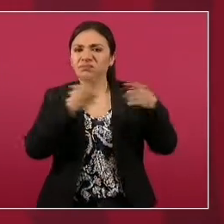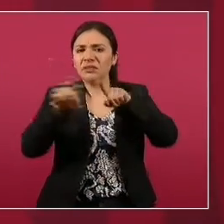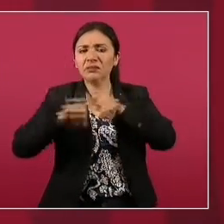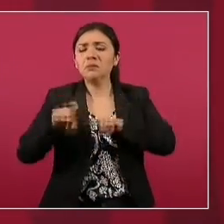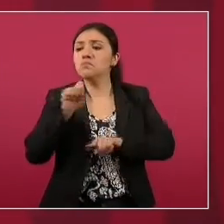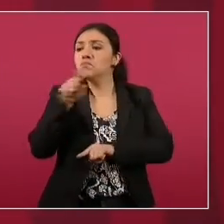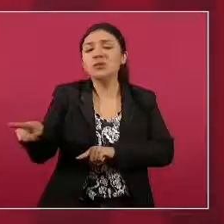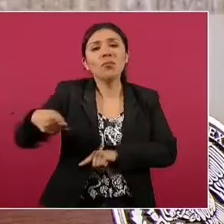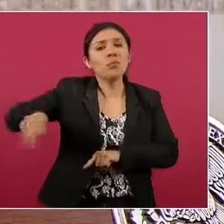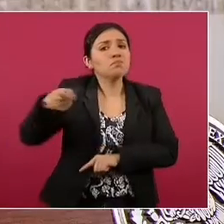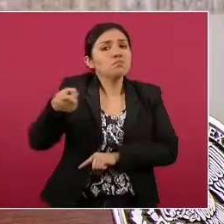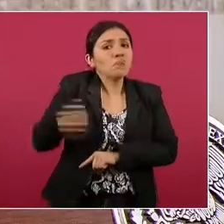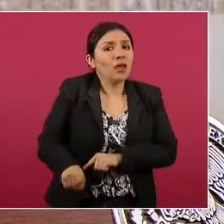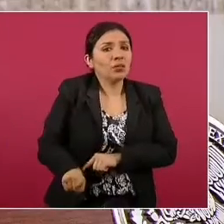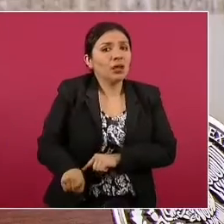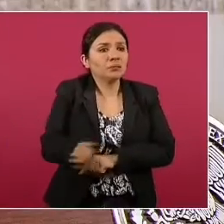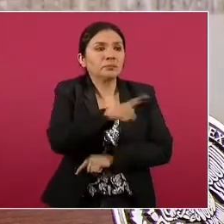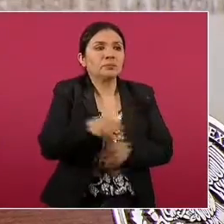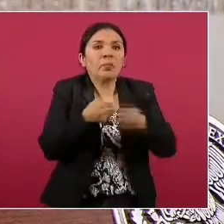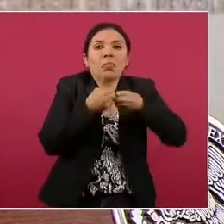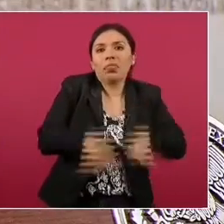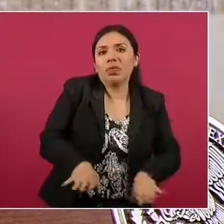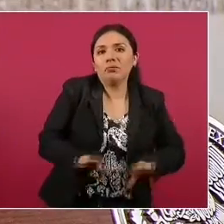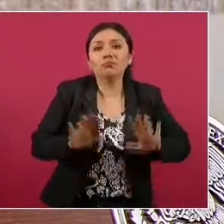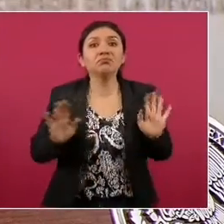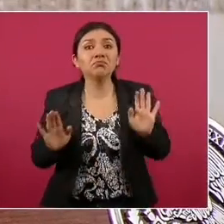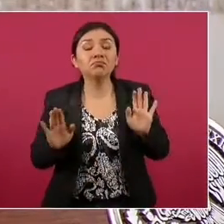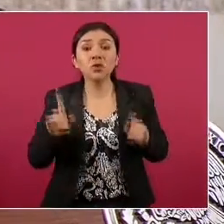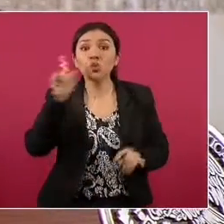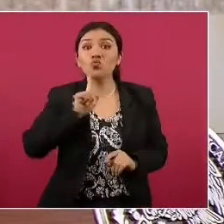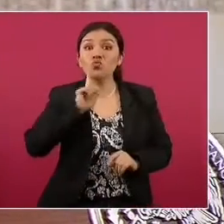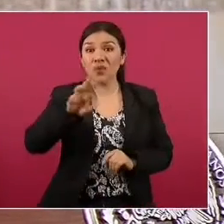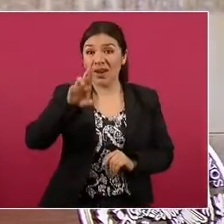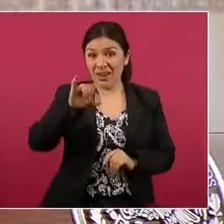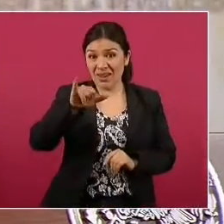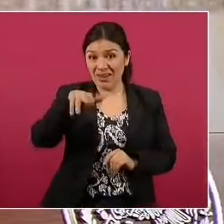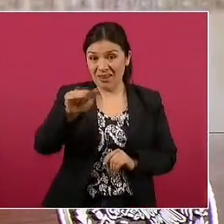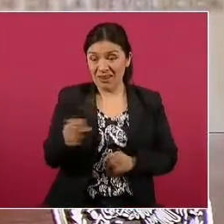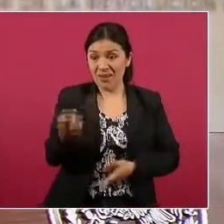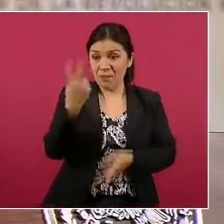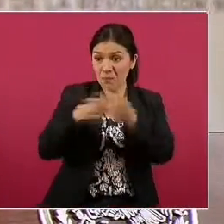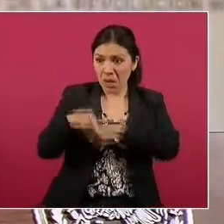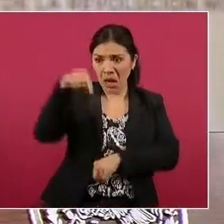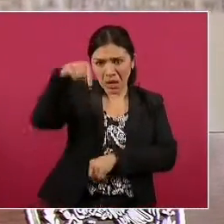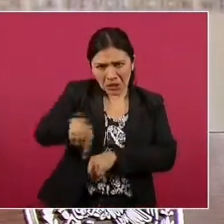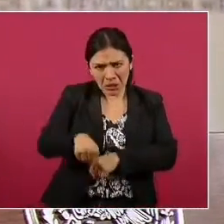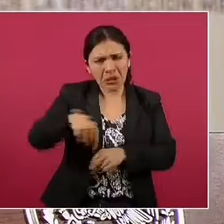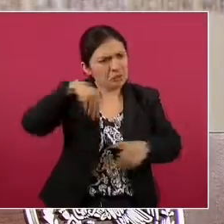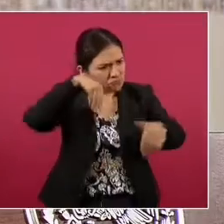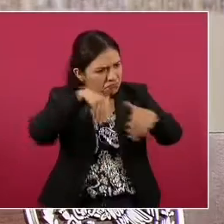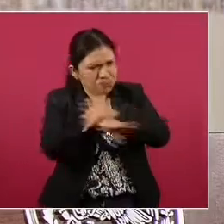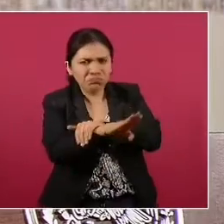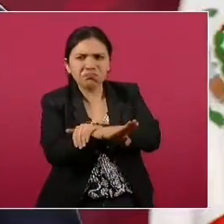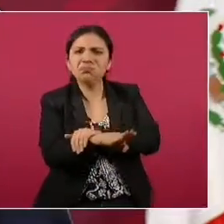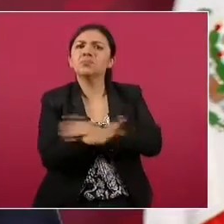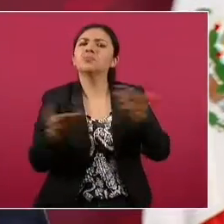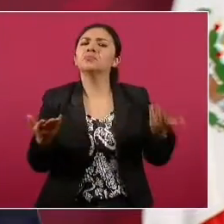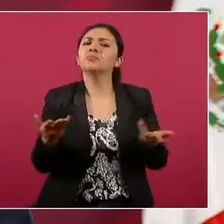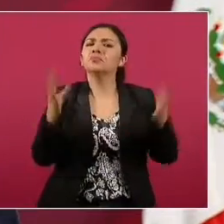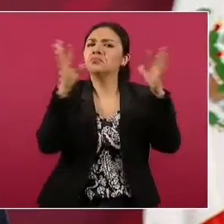Entonces, aquí las veces que venga Reina, entra y